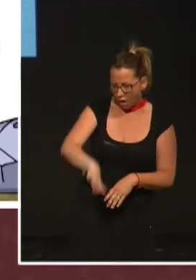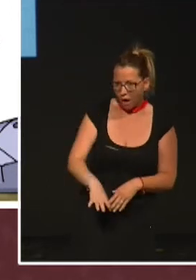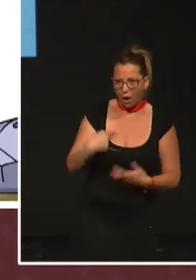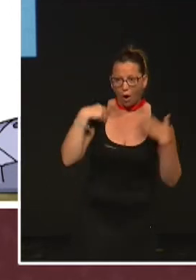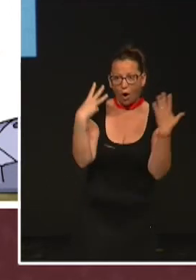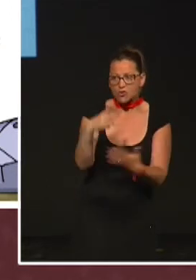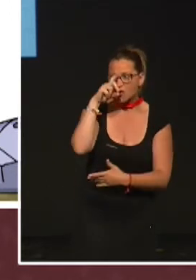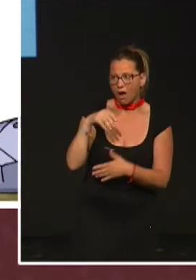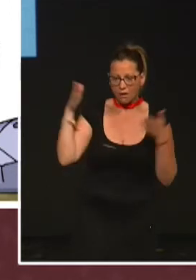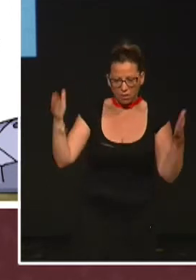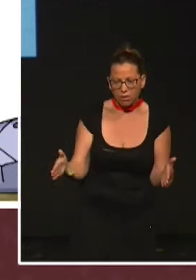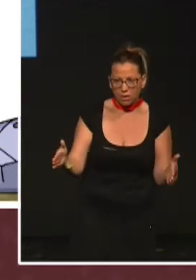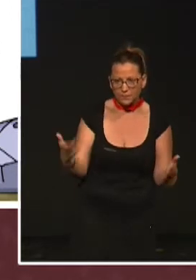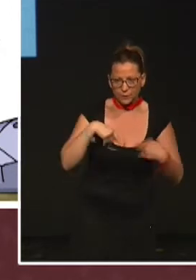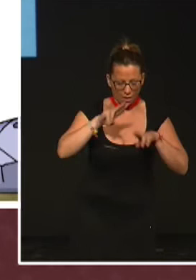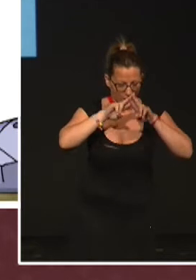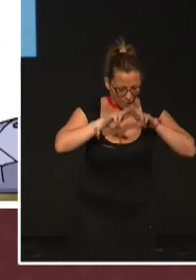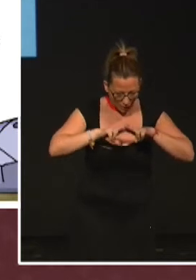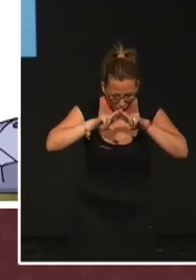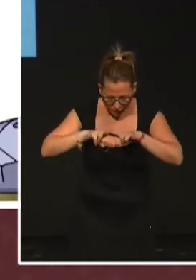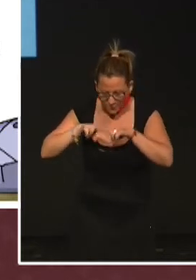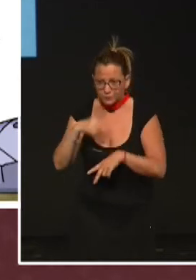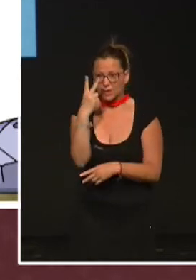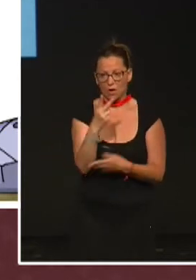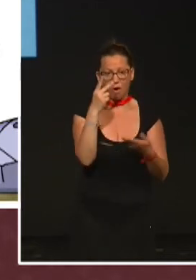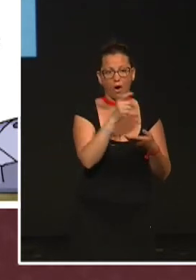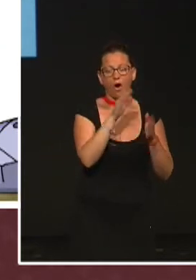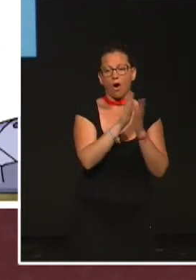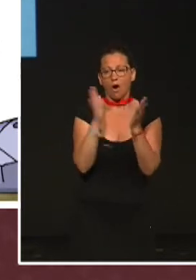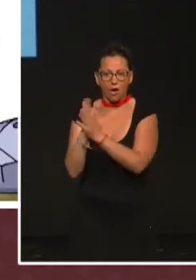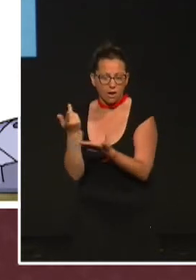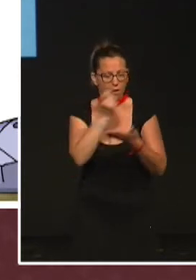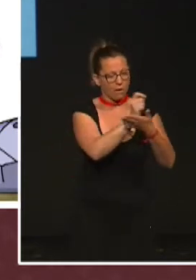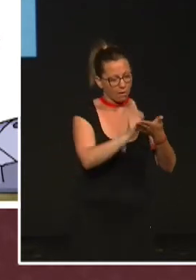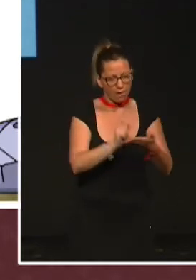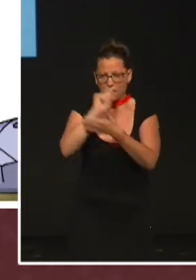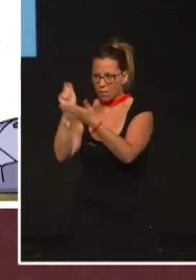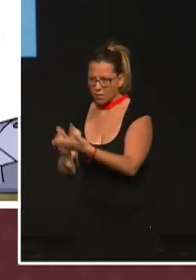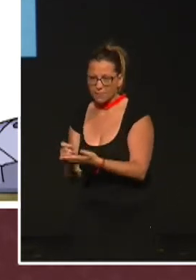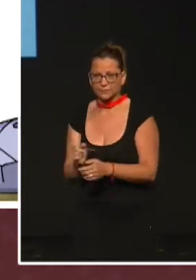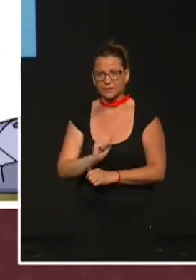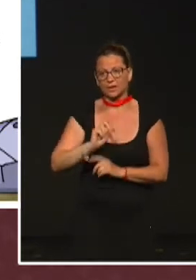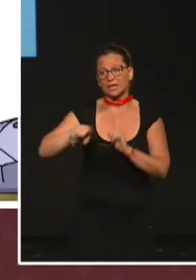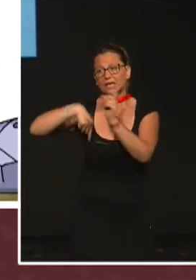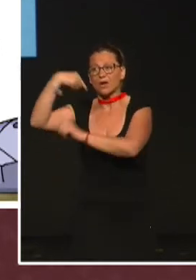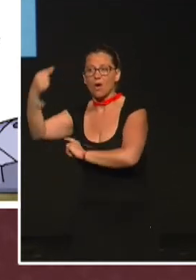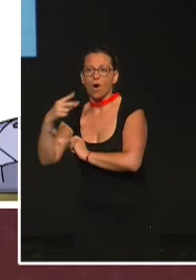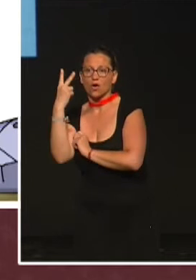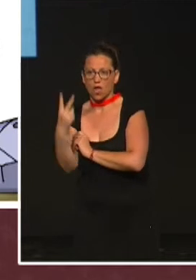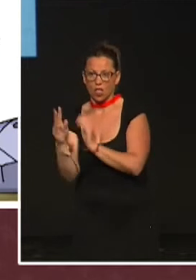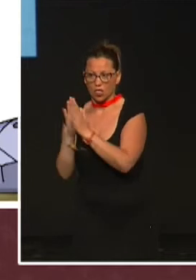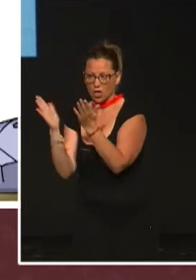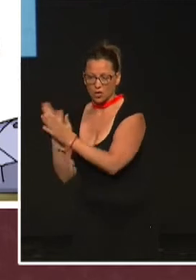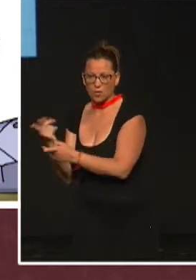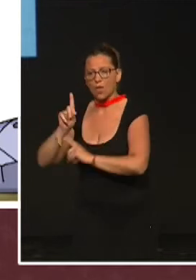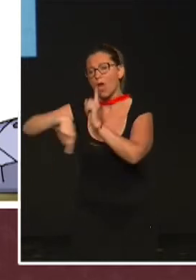años de su vida estudiando los percebes. Escribió dos monografías de los percebes actuales de su época, y otras dos de los percebes fósiles, lo cual es